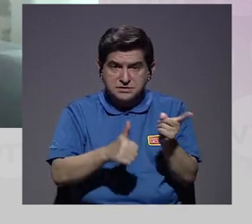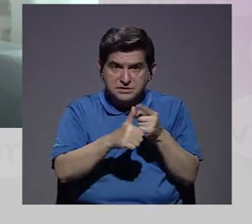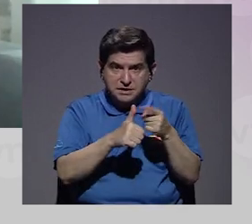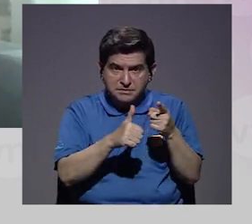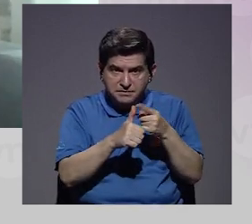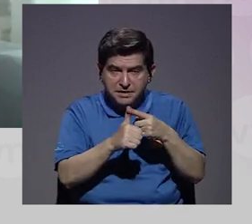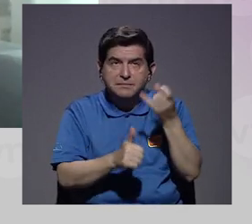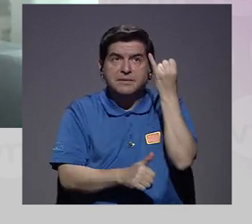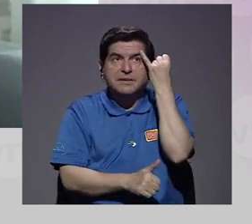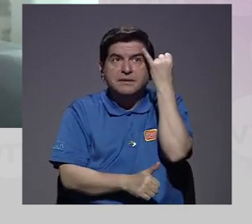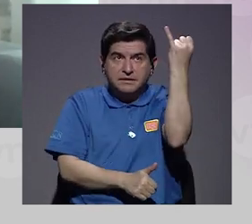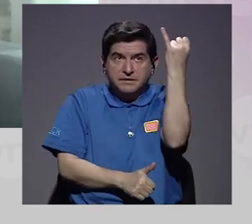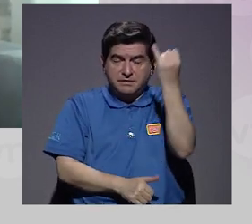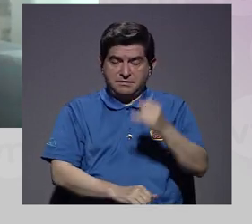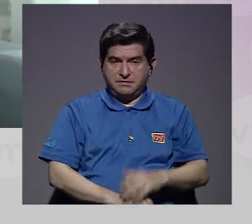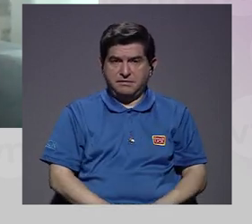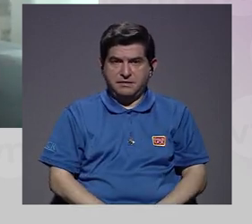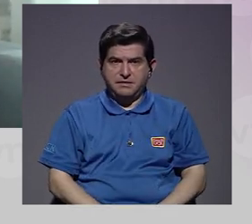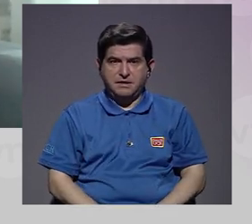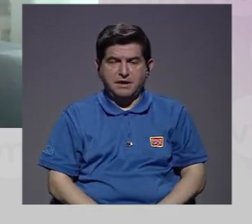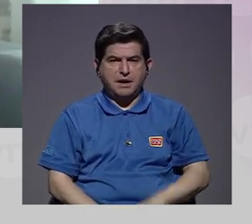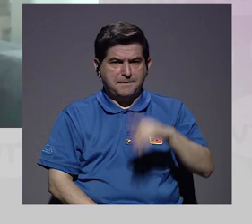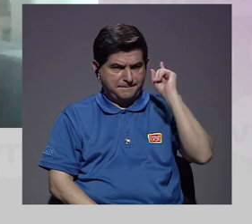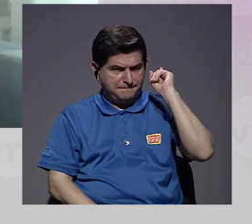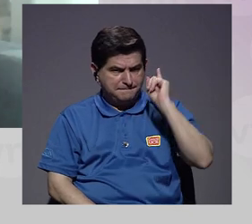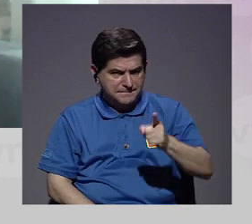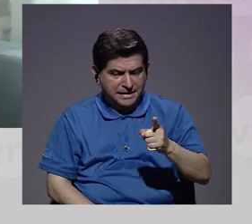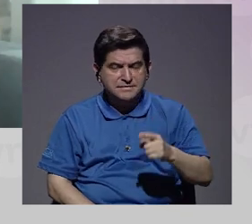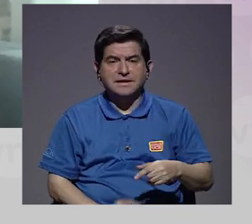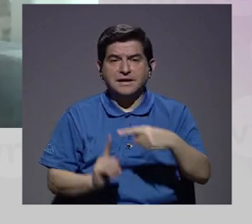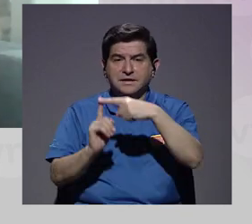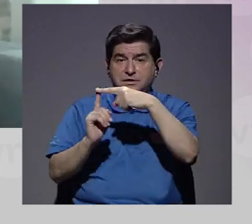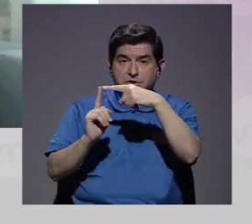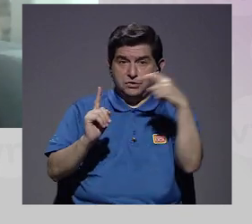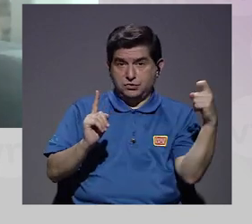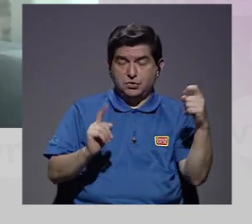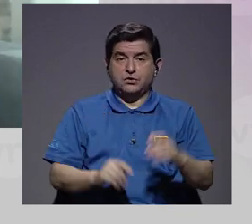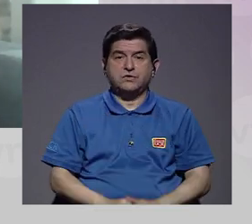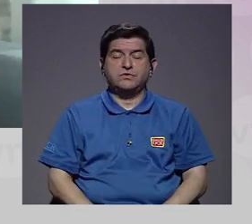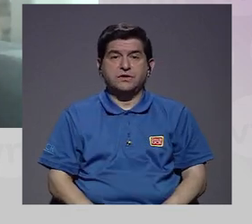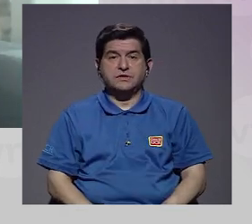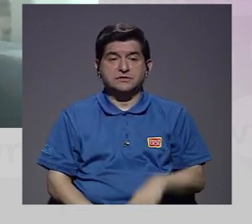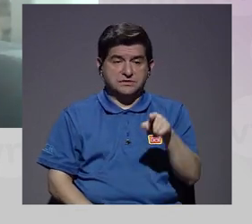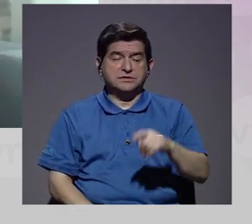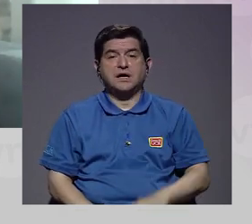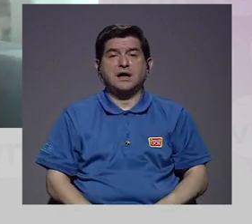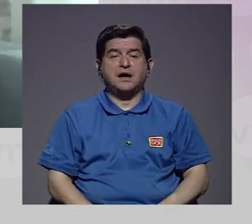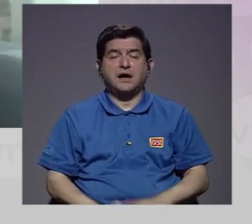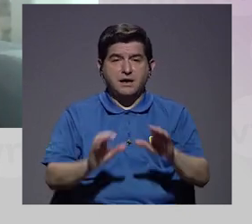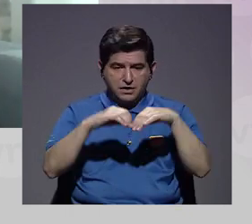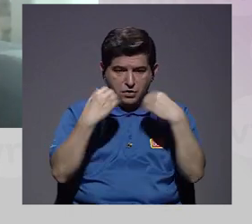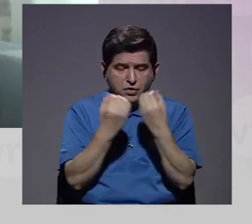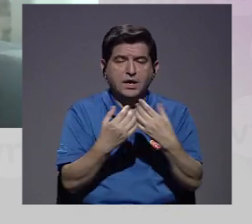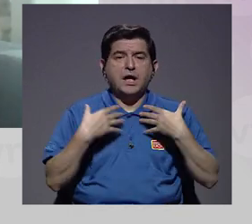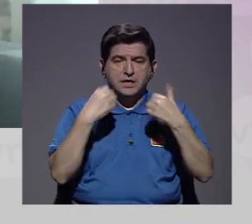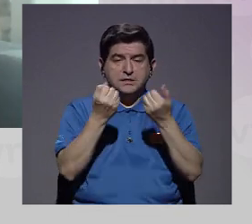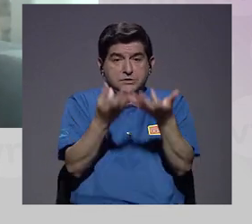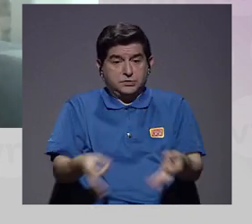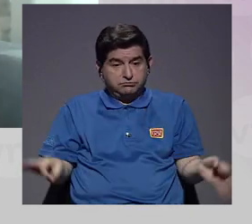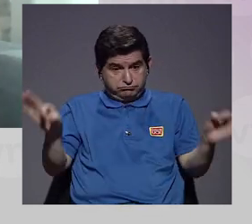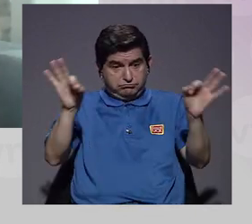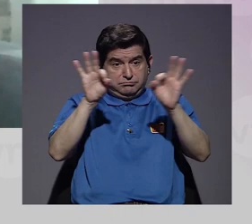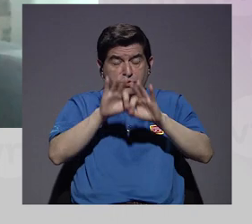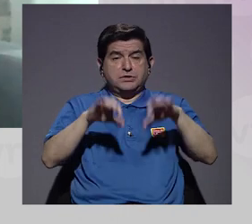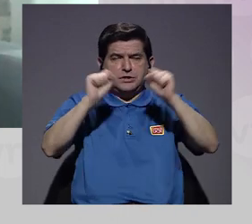primera premisa, digamos, que ha sido un mandato desde las órdenes de salud y que es fundamental